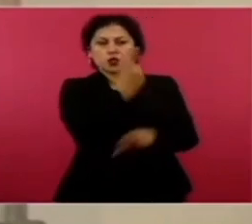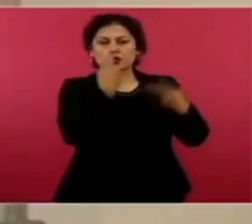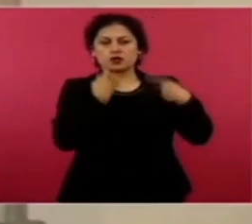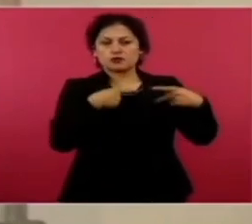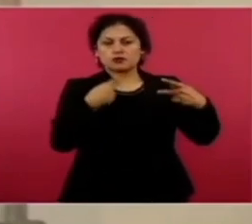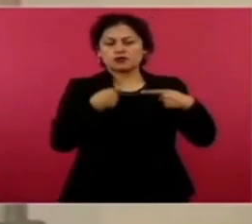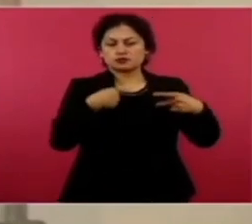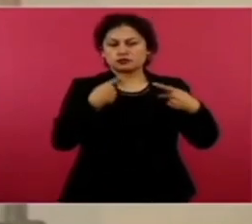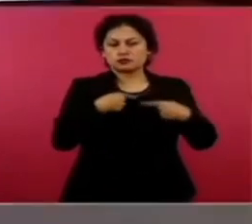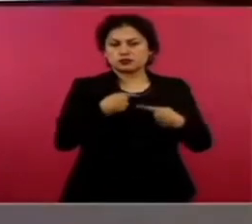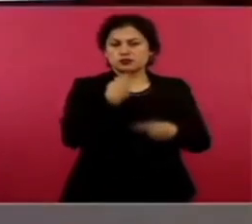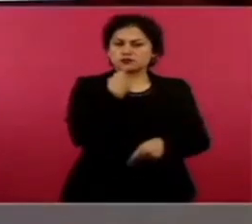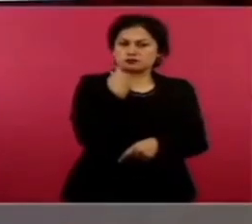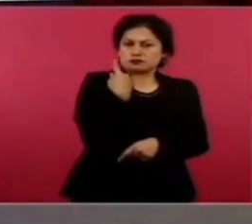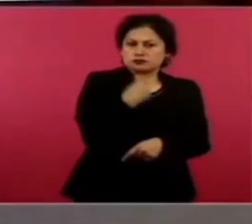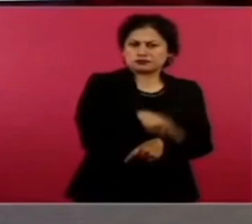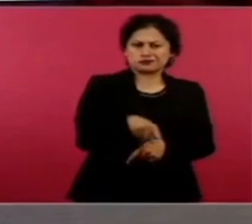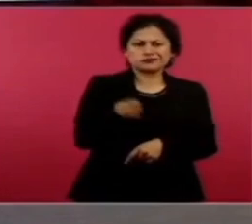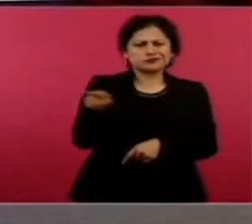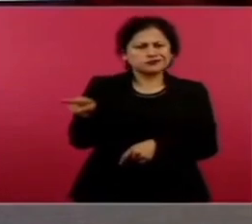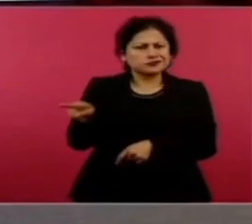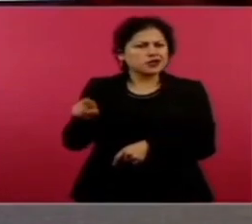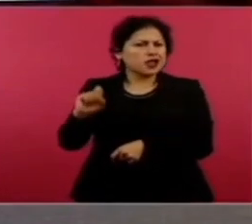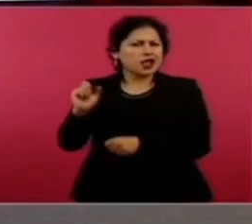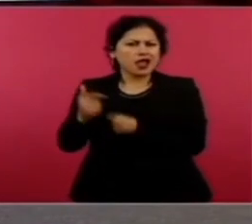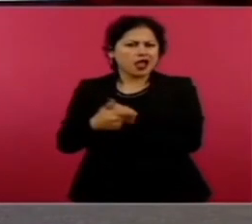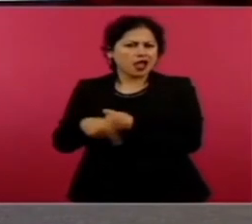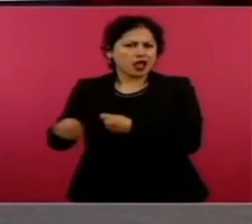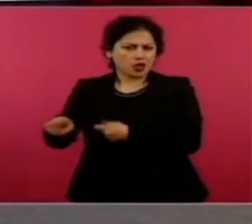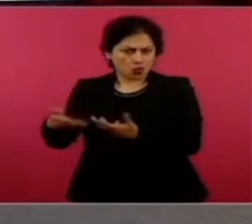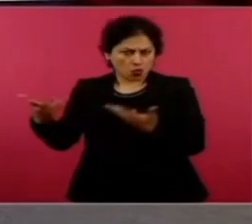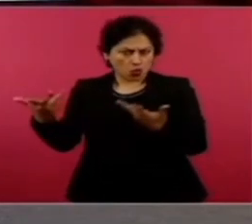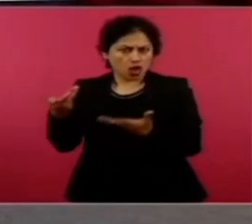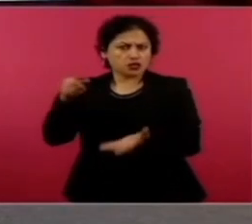Aquí está la resolución del juez.